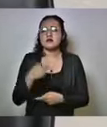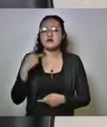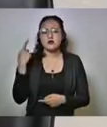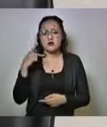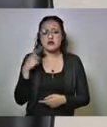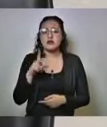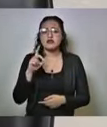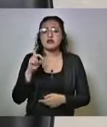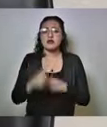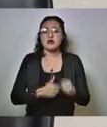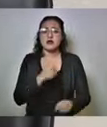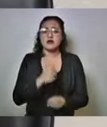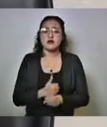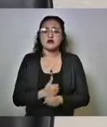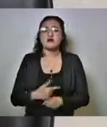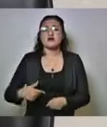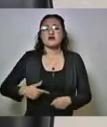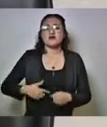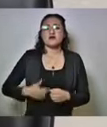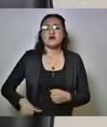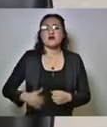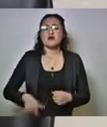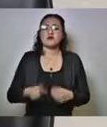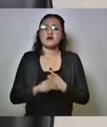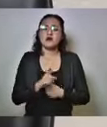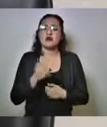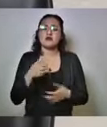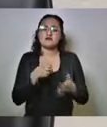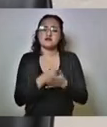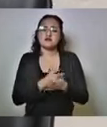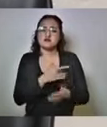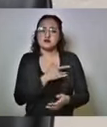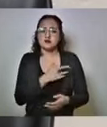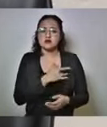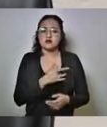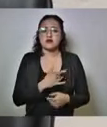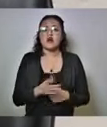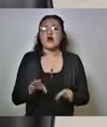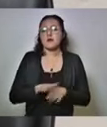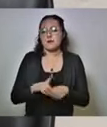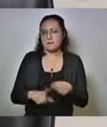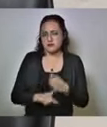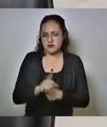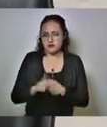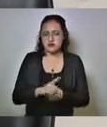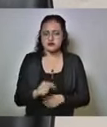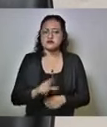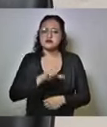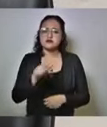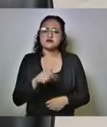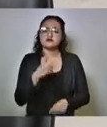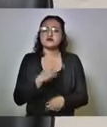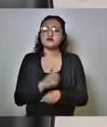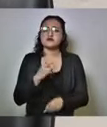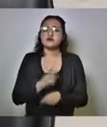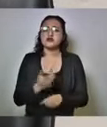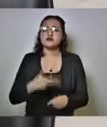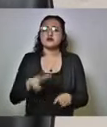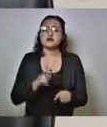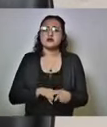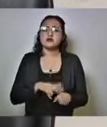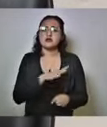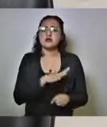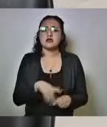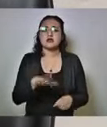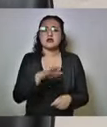de 30 años de edad, con insuficiencia renal, hipertensión, como comorbilidades. Otro reportado por el Hospital General de